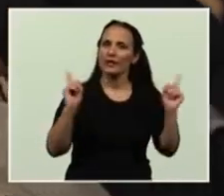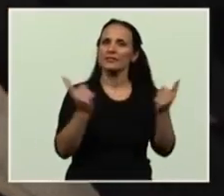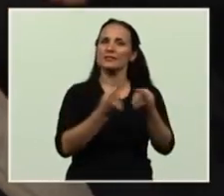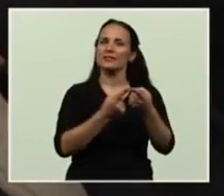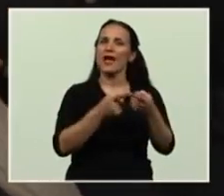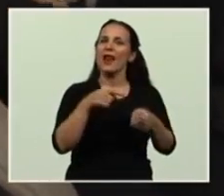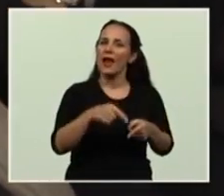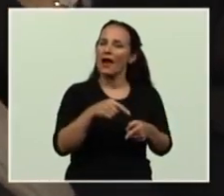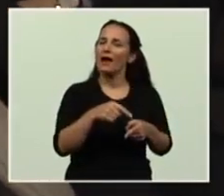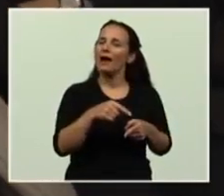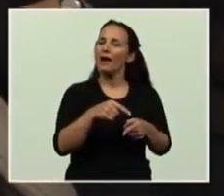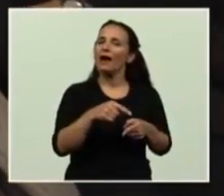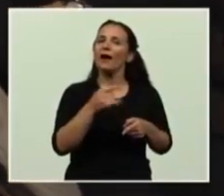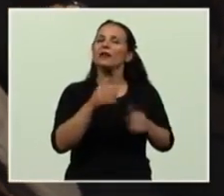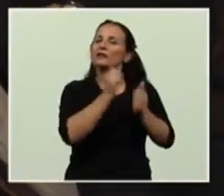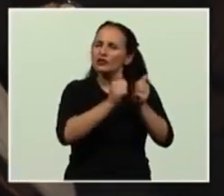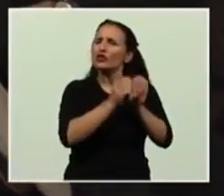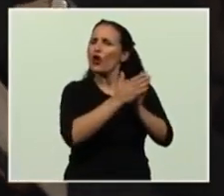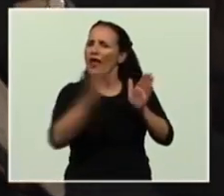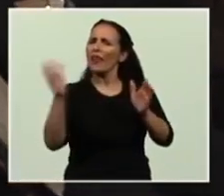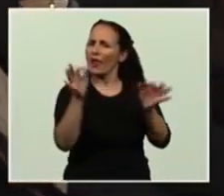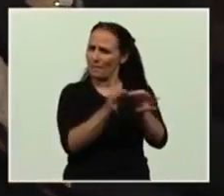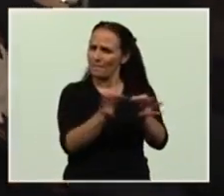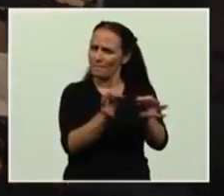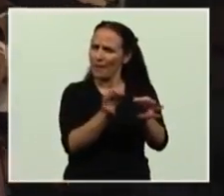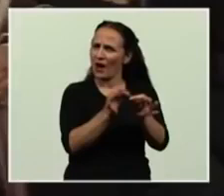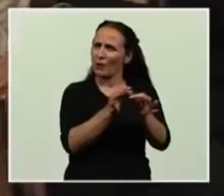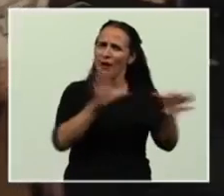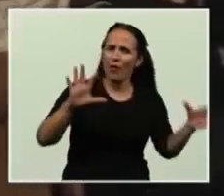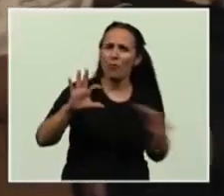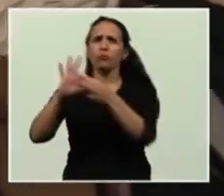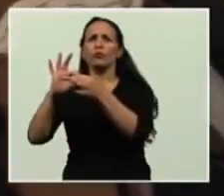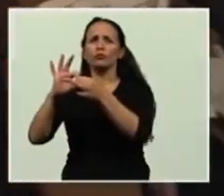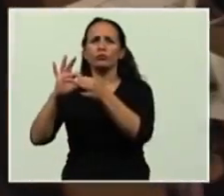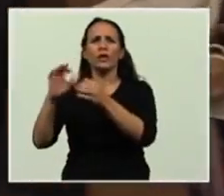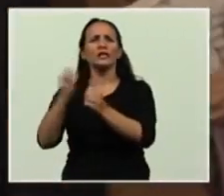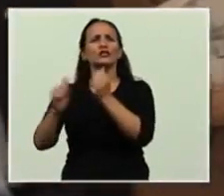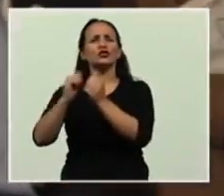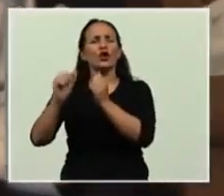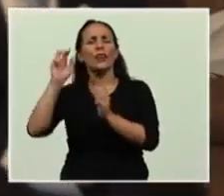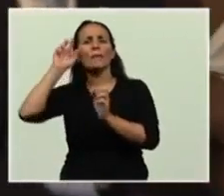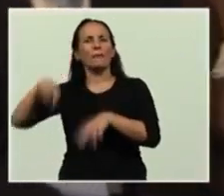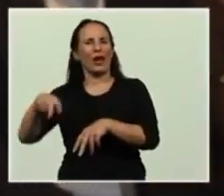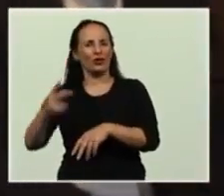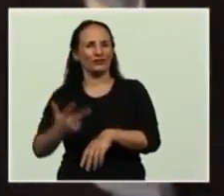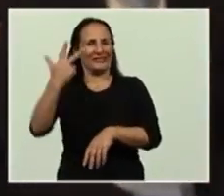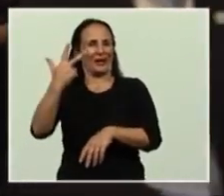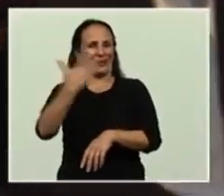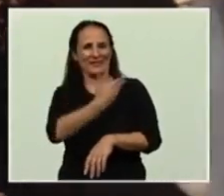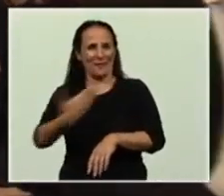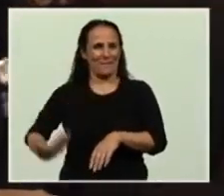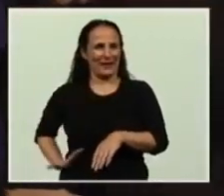vinculamos también la historia de Malvinas con la historia del general Perón, tres veces presidente